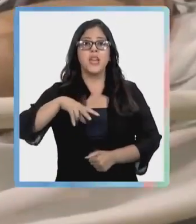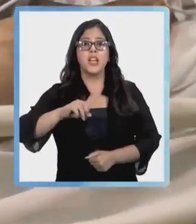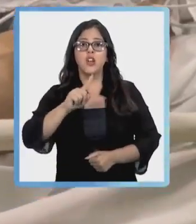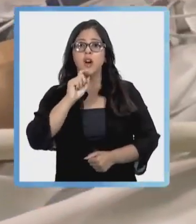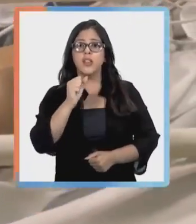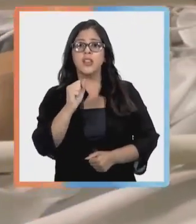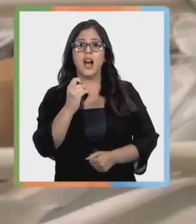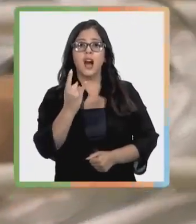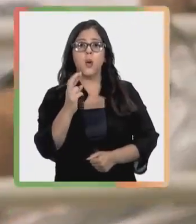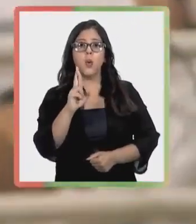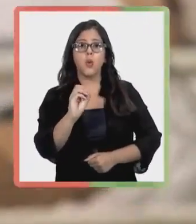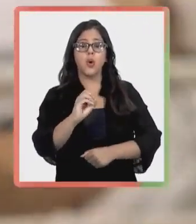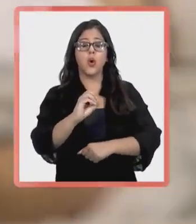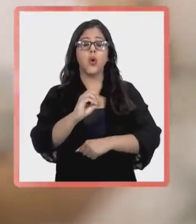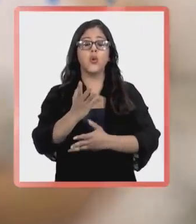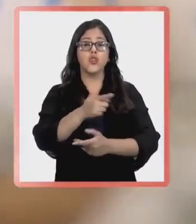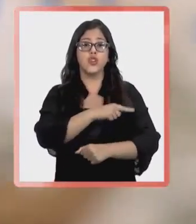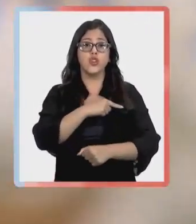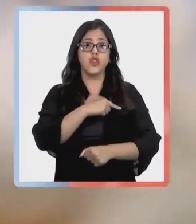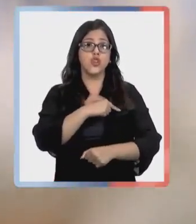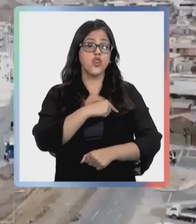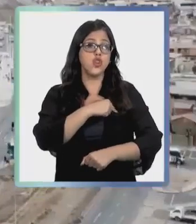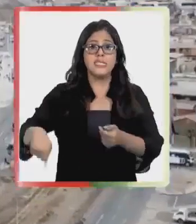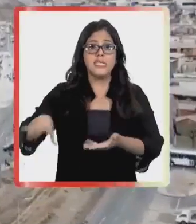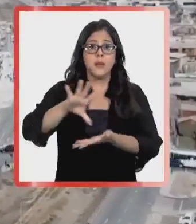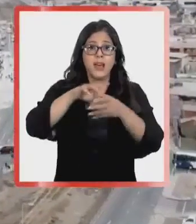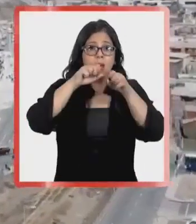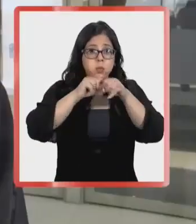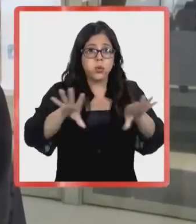que ha desatado un récord de contagios en China.